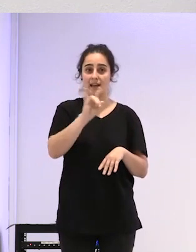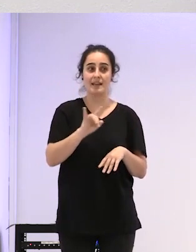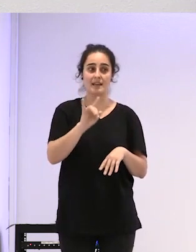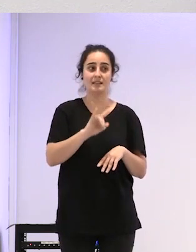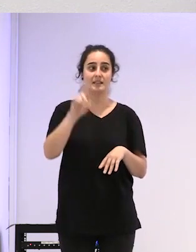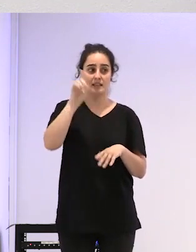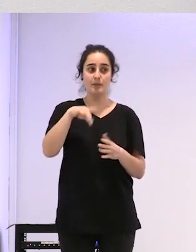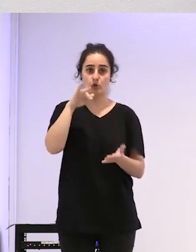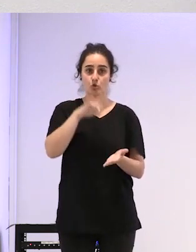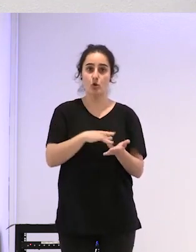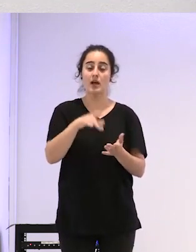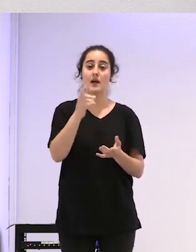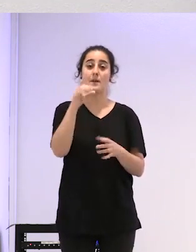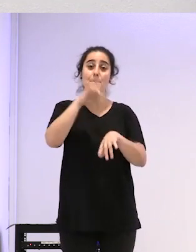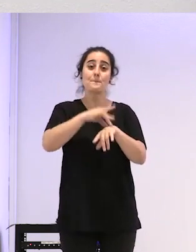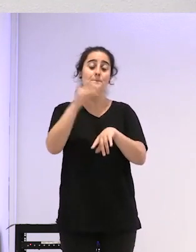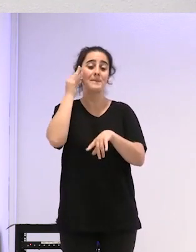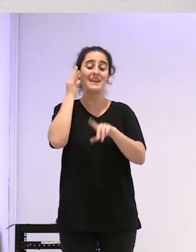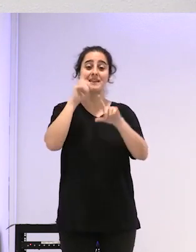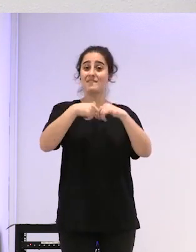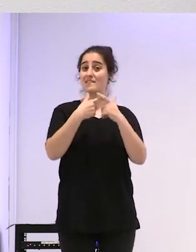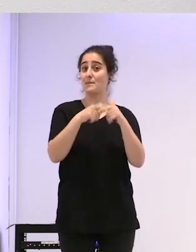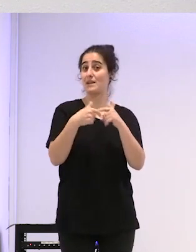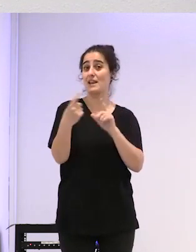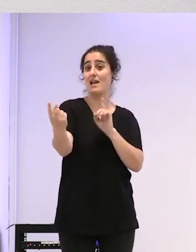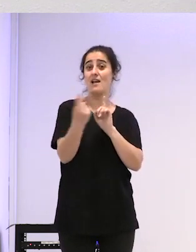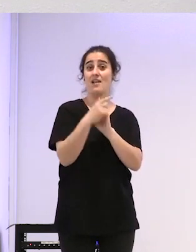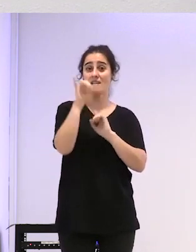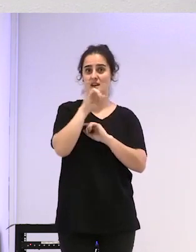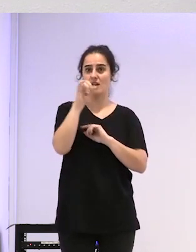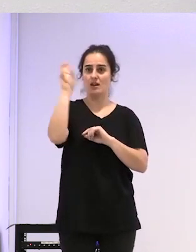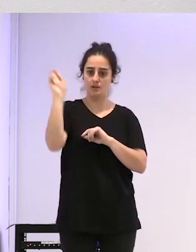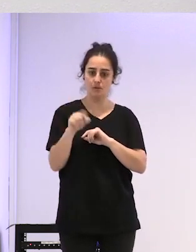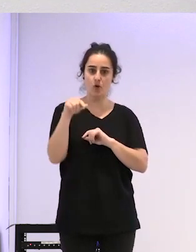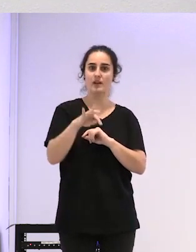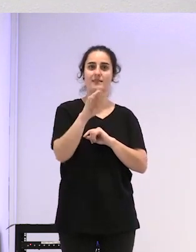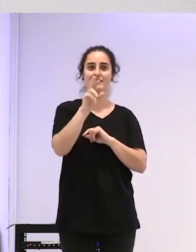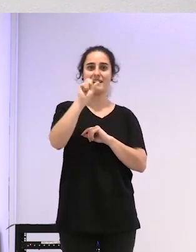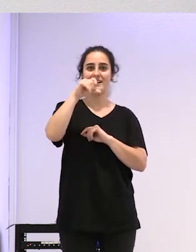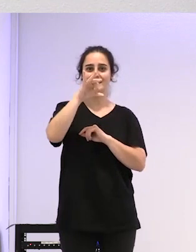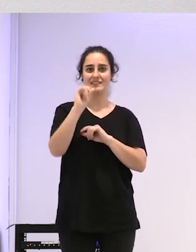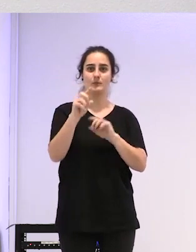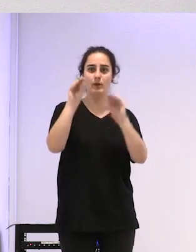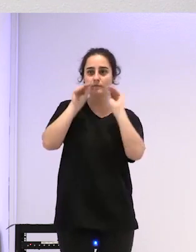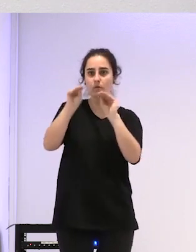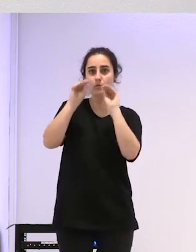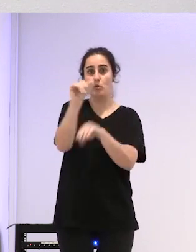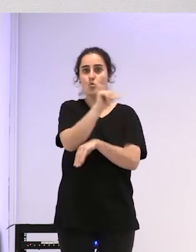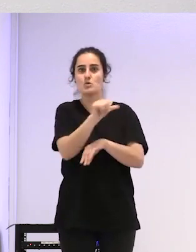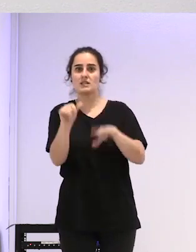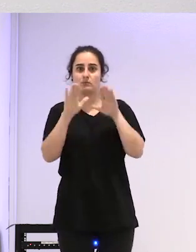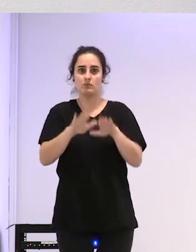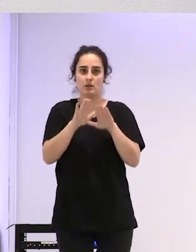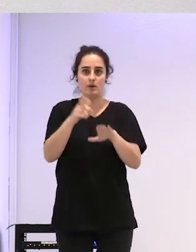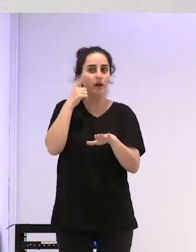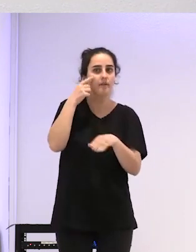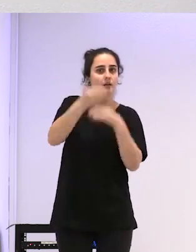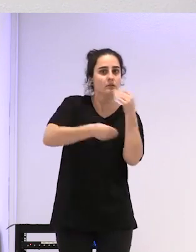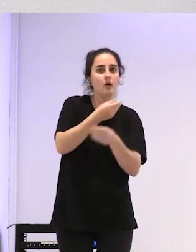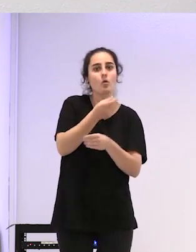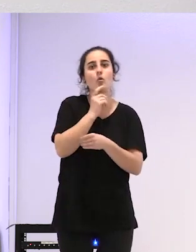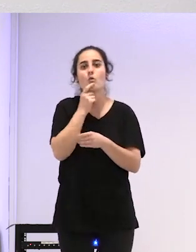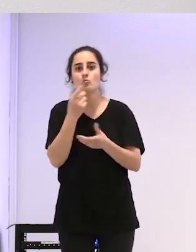profesora una médica de familia de Canarias a formarse a Transit a estar una semana con nosotros ver cómo se hacía